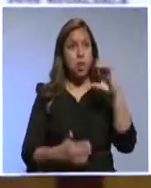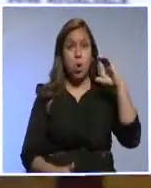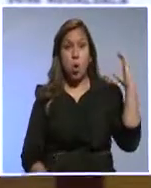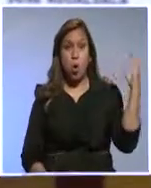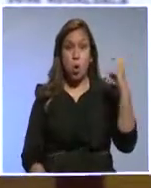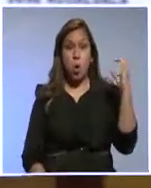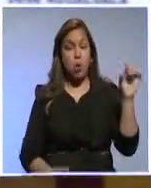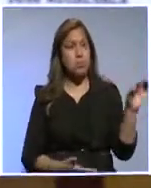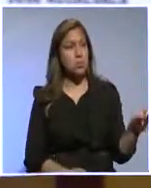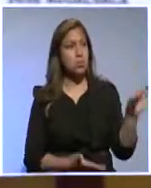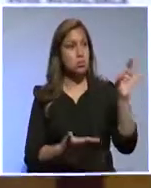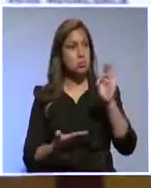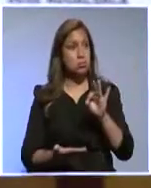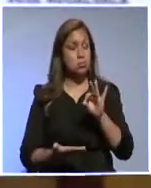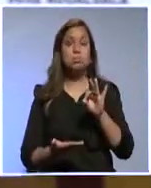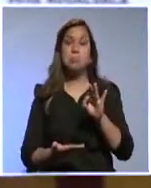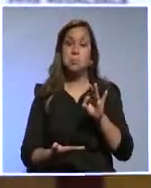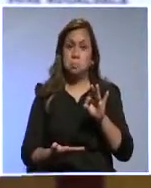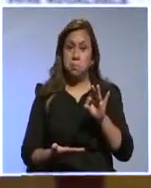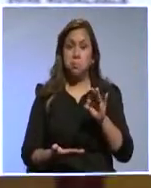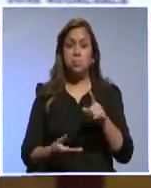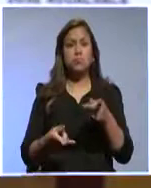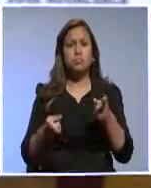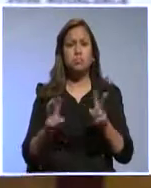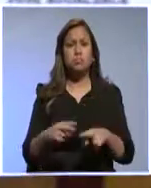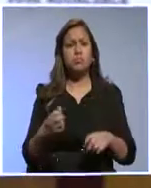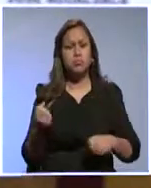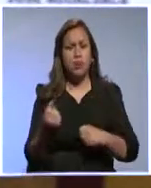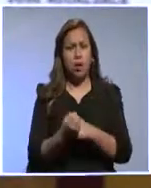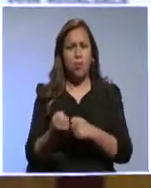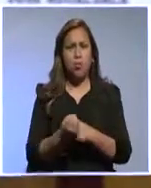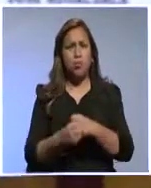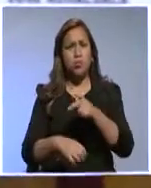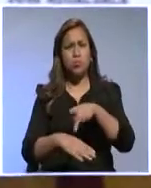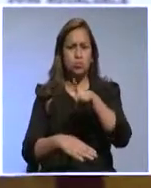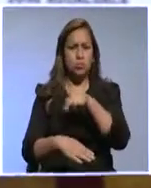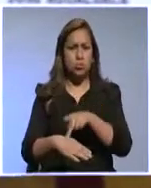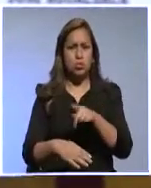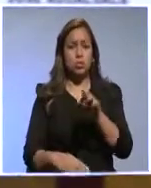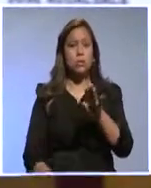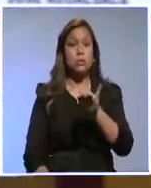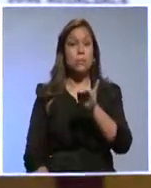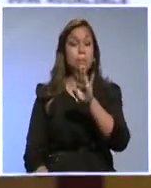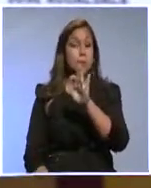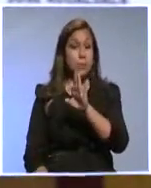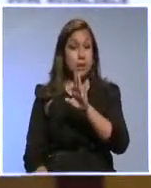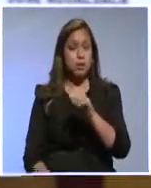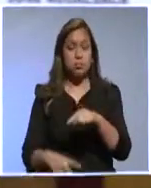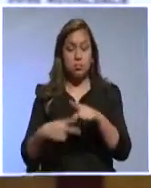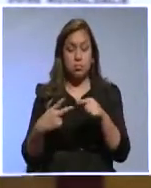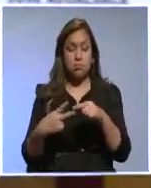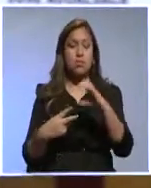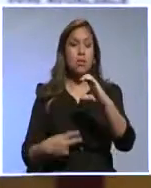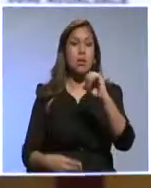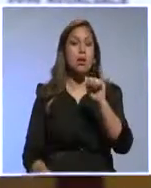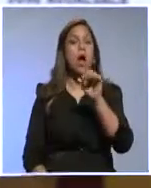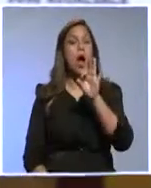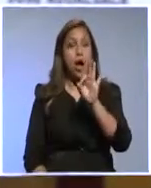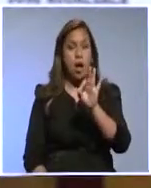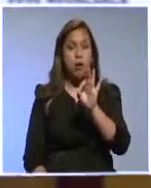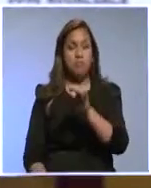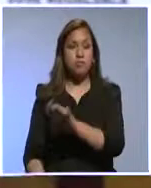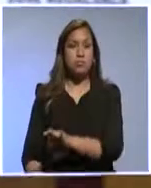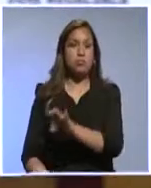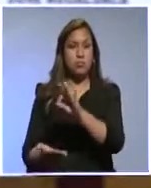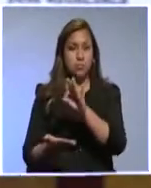y con el apoyo también de expertos del BID y de la CAF. Entonces, ¿qué hemos buscado